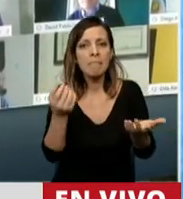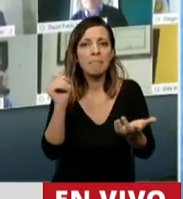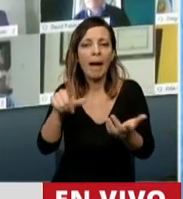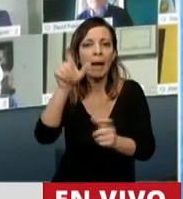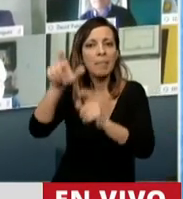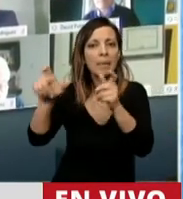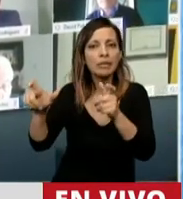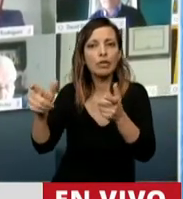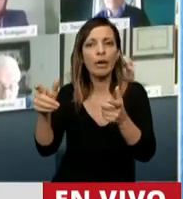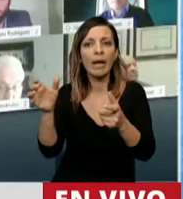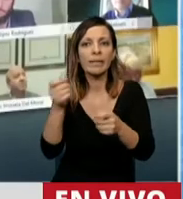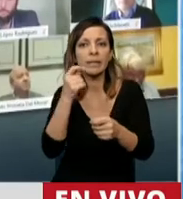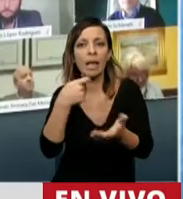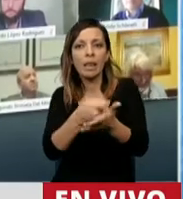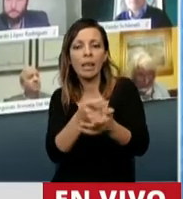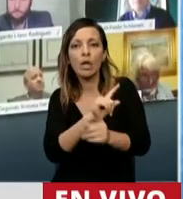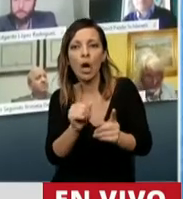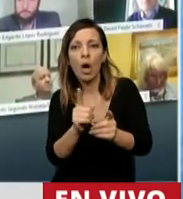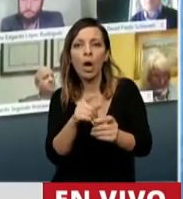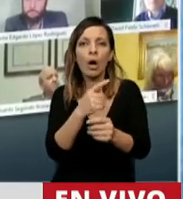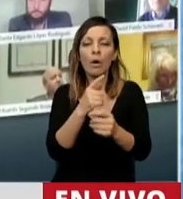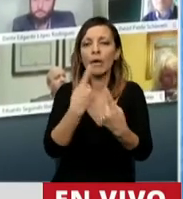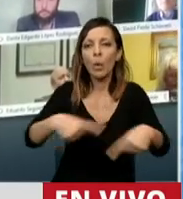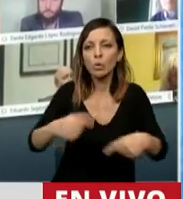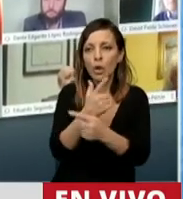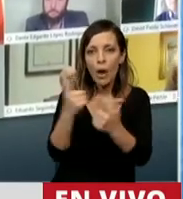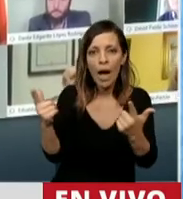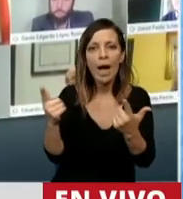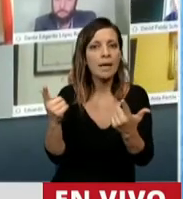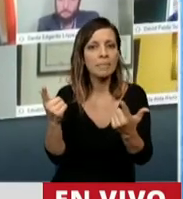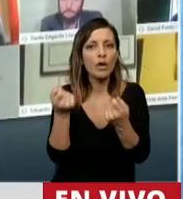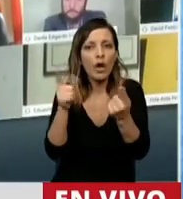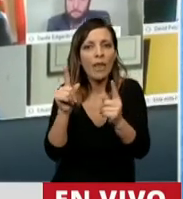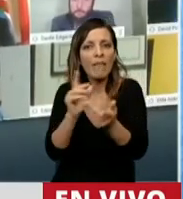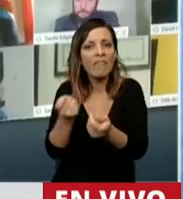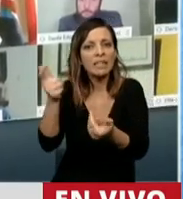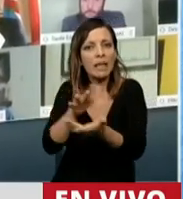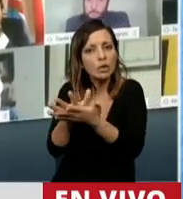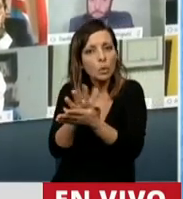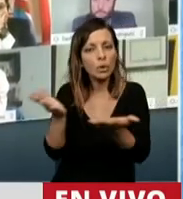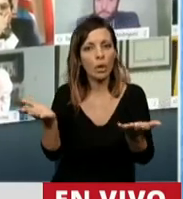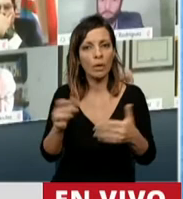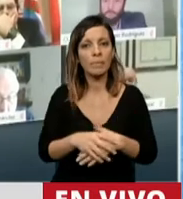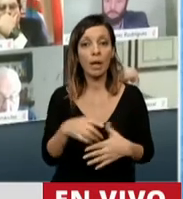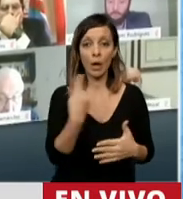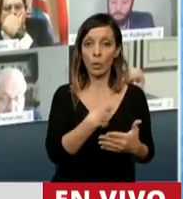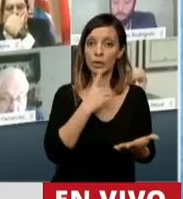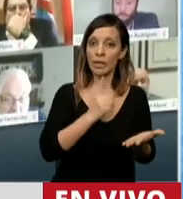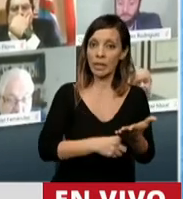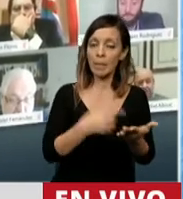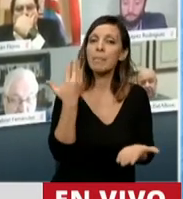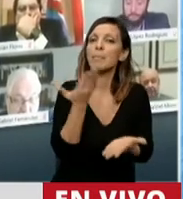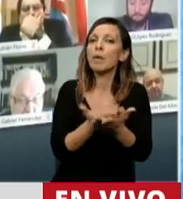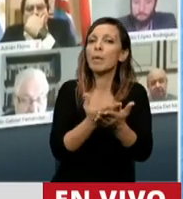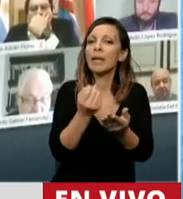caso de desistimiento de acciones, recursos o reclamos en trámite, donde en nuestro dictamen proponemos poner